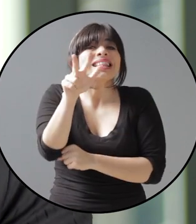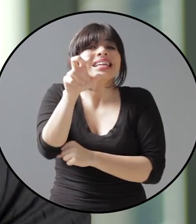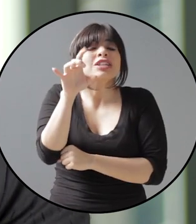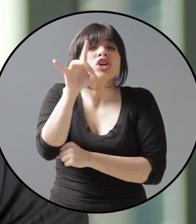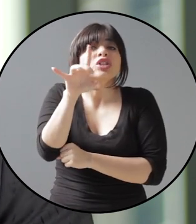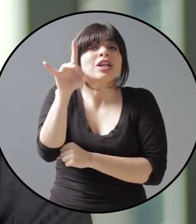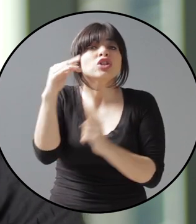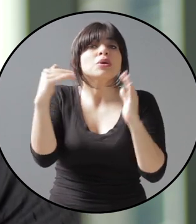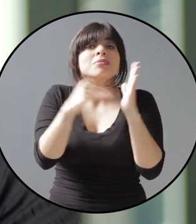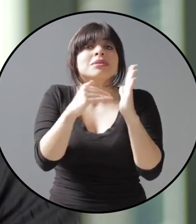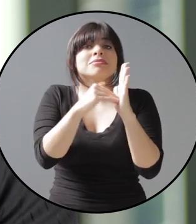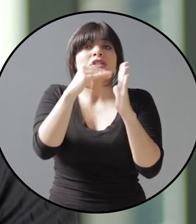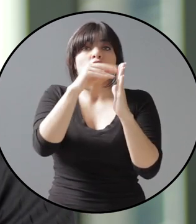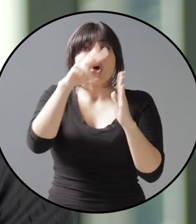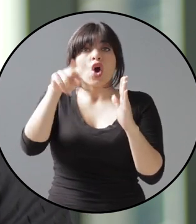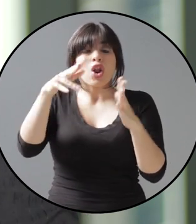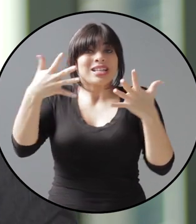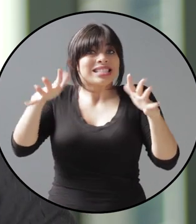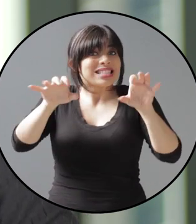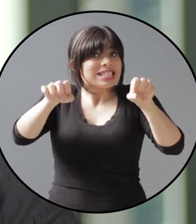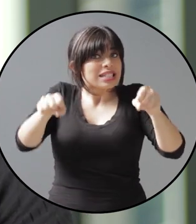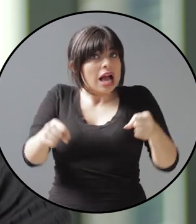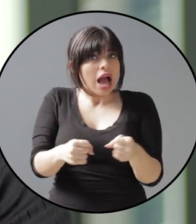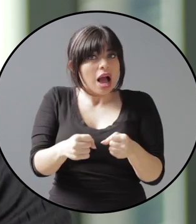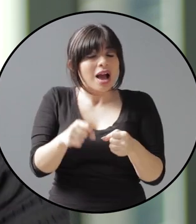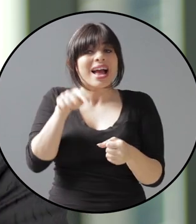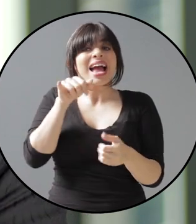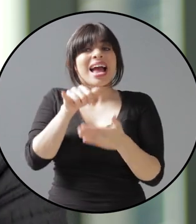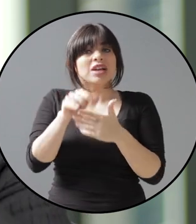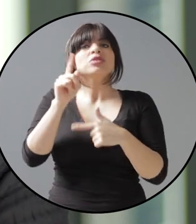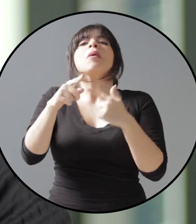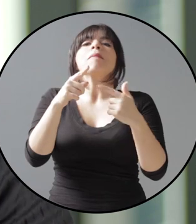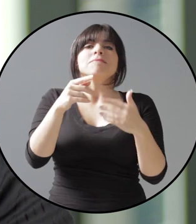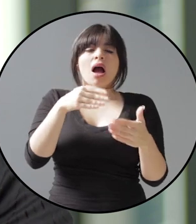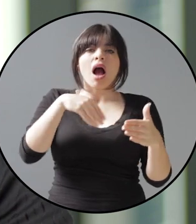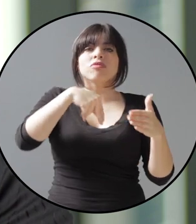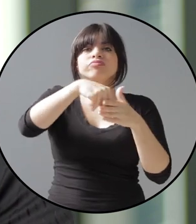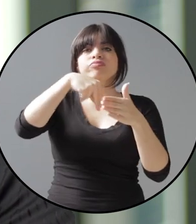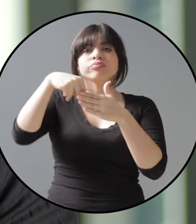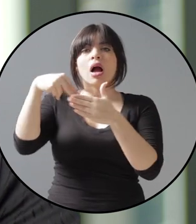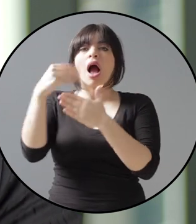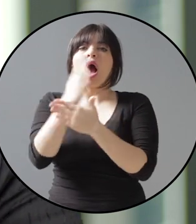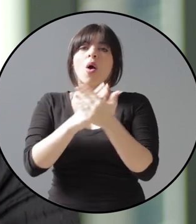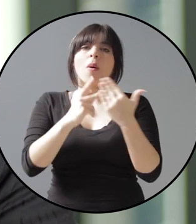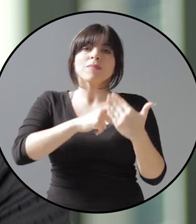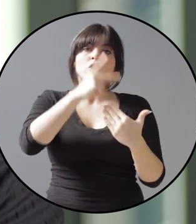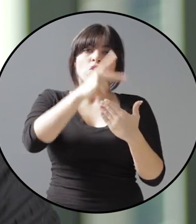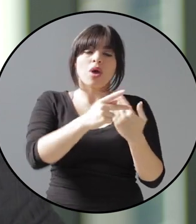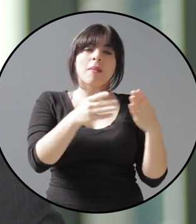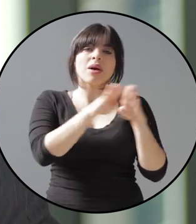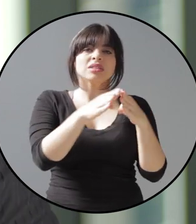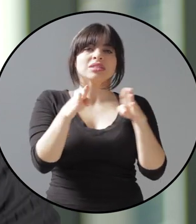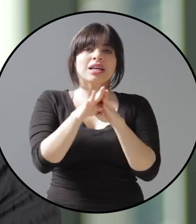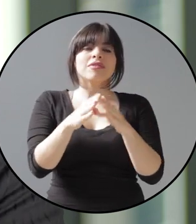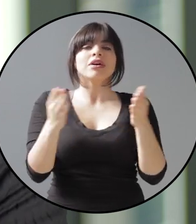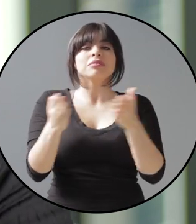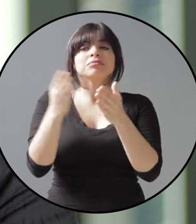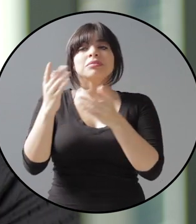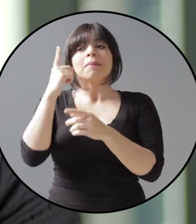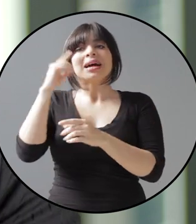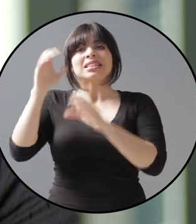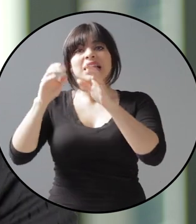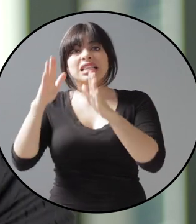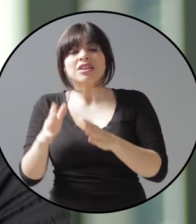388 mil millones de colones. Esto obligará a paralizar el desarrollo de programas como la firma digital o